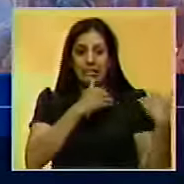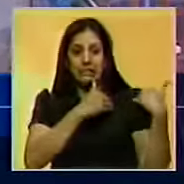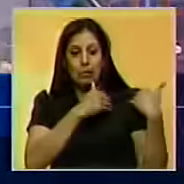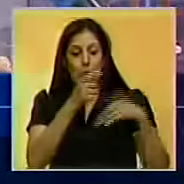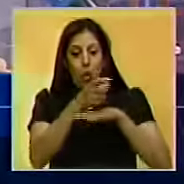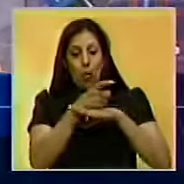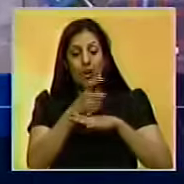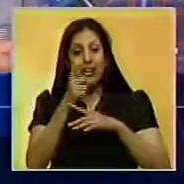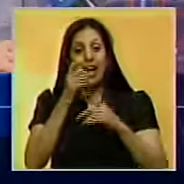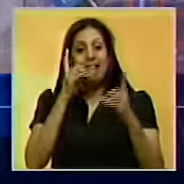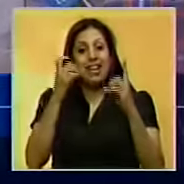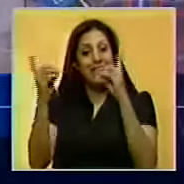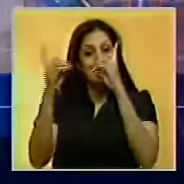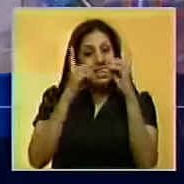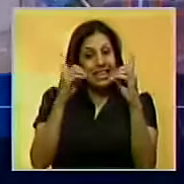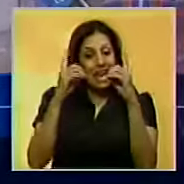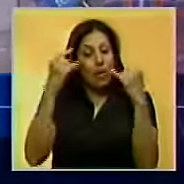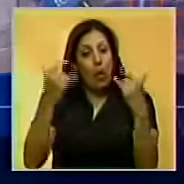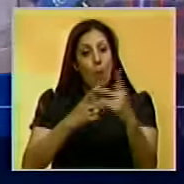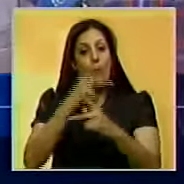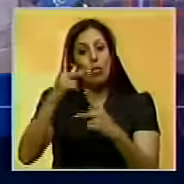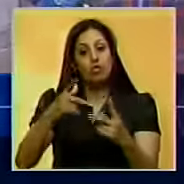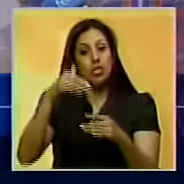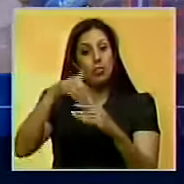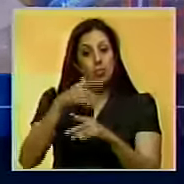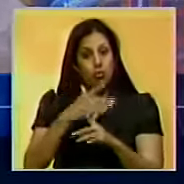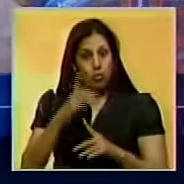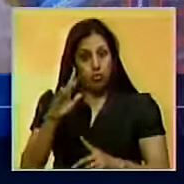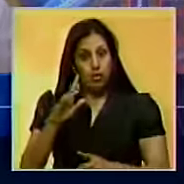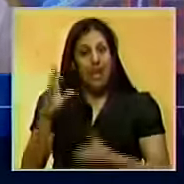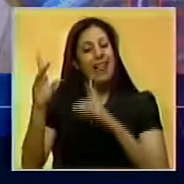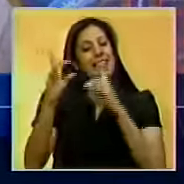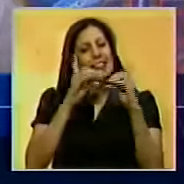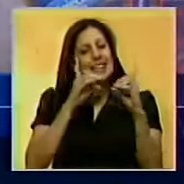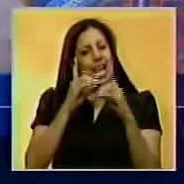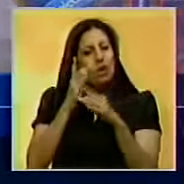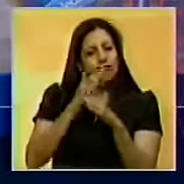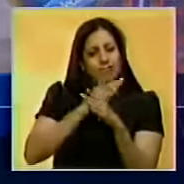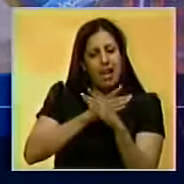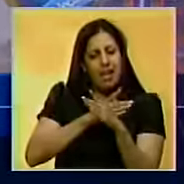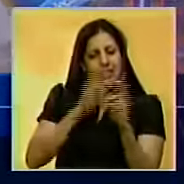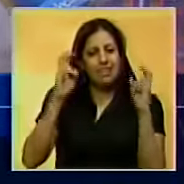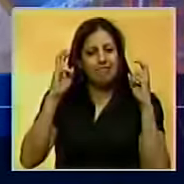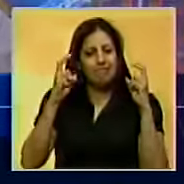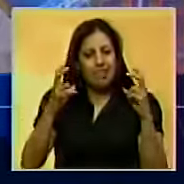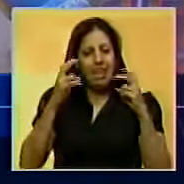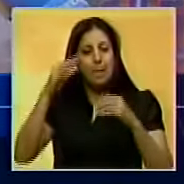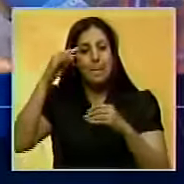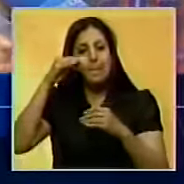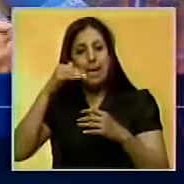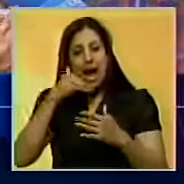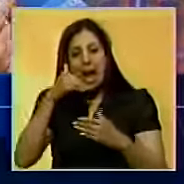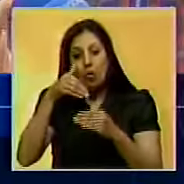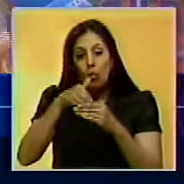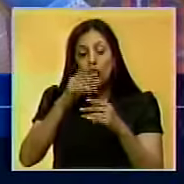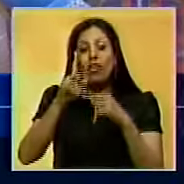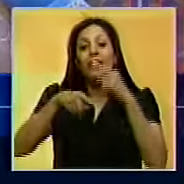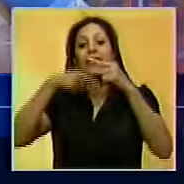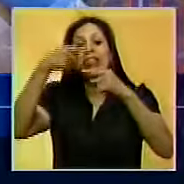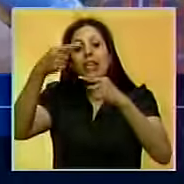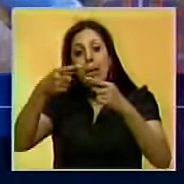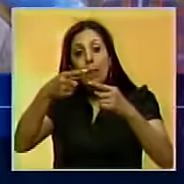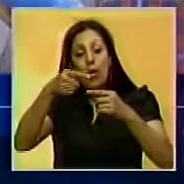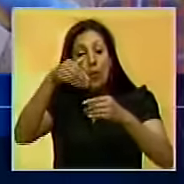gobierno. Diálogo en pleno proceso refrendario, diálogo antes de la materialización del referéndum y diálogo